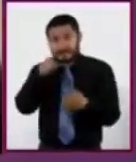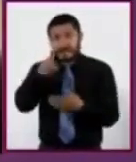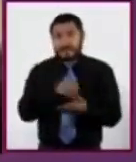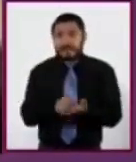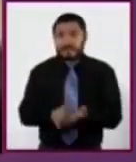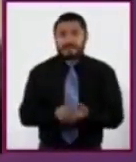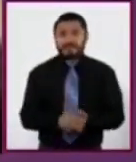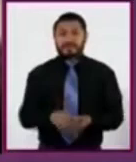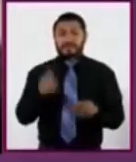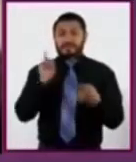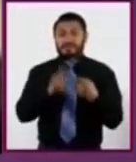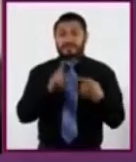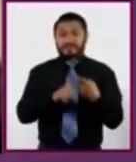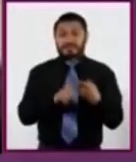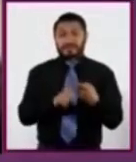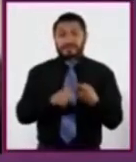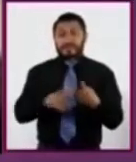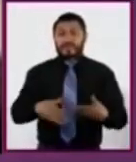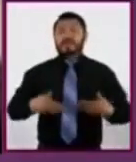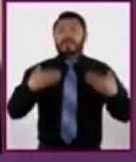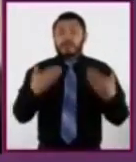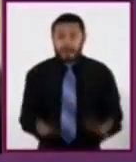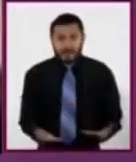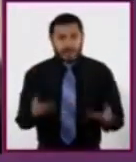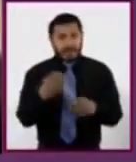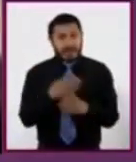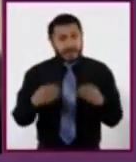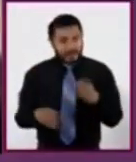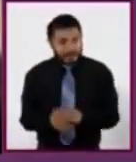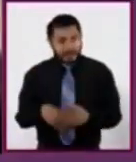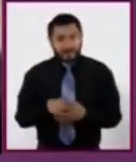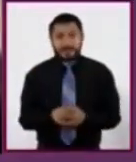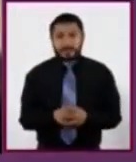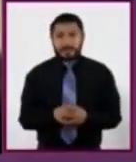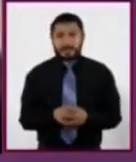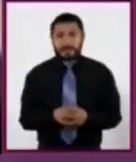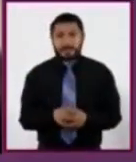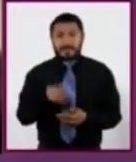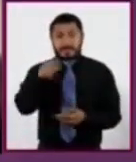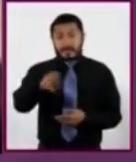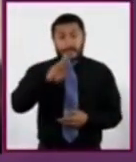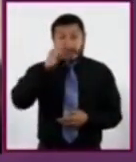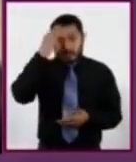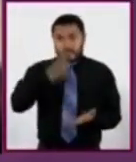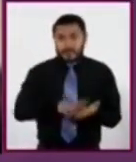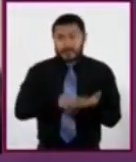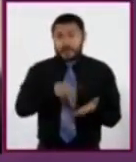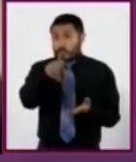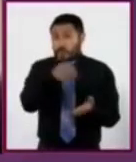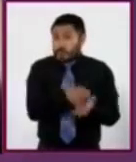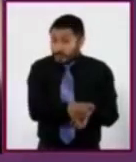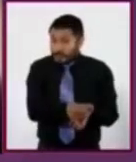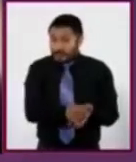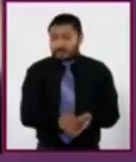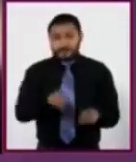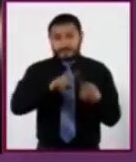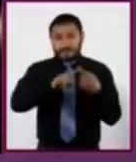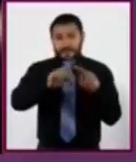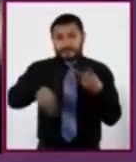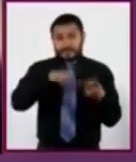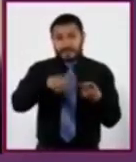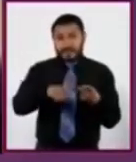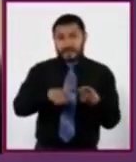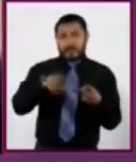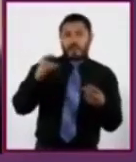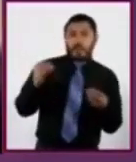Uno. Confía en los hechos y ten en cuenta tus valores para decidir. Dos. Evita considerar